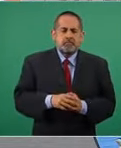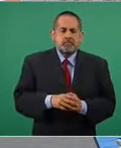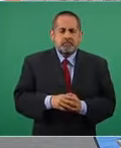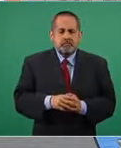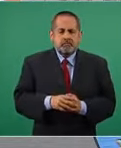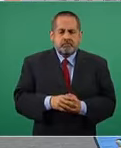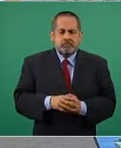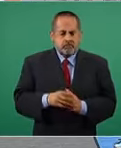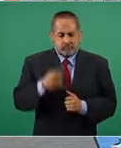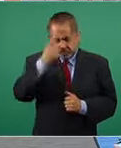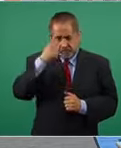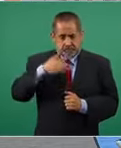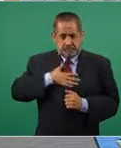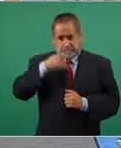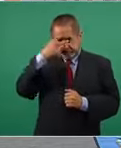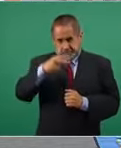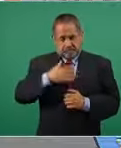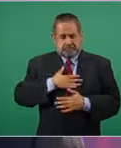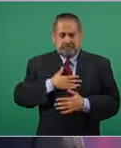conviene